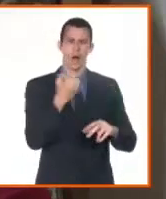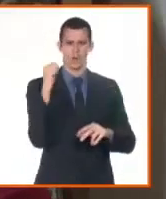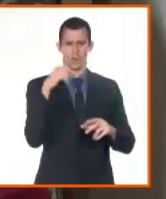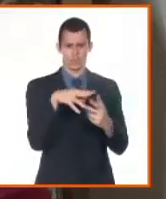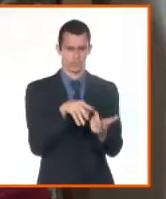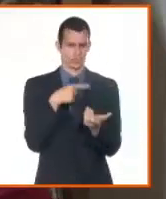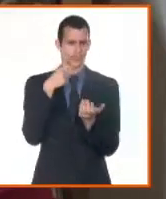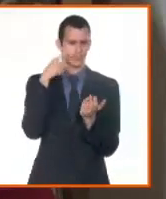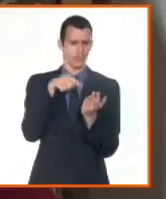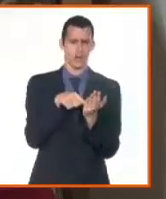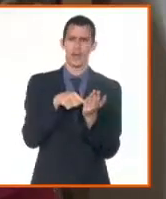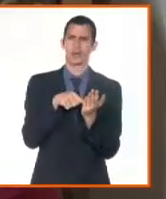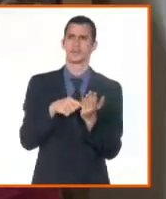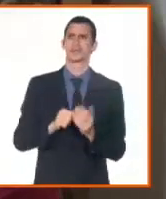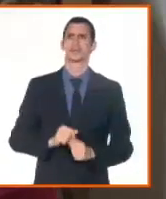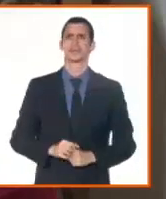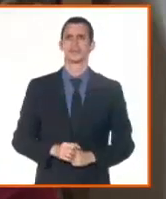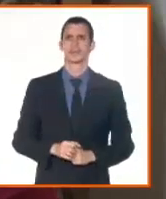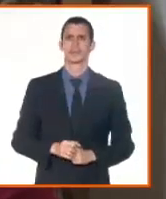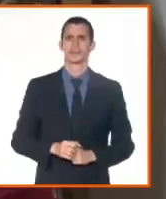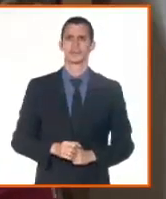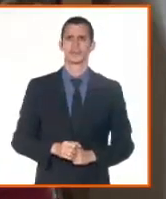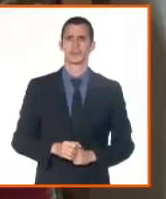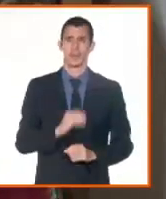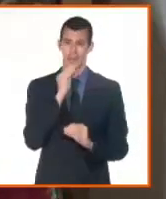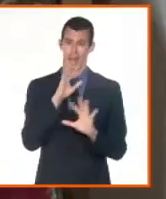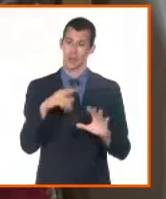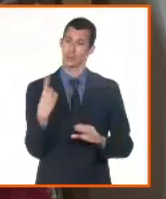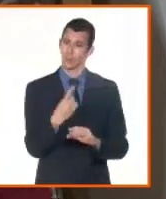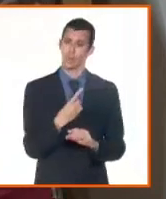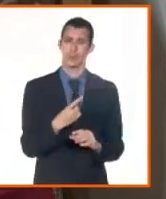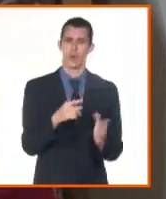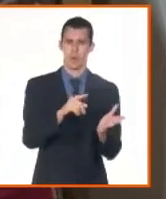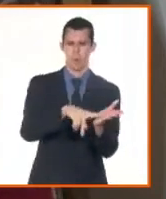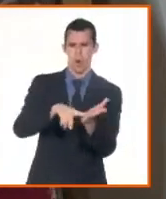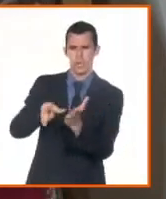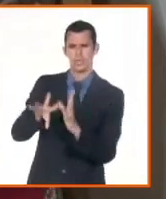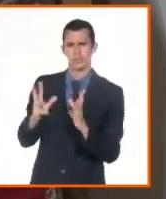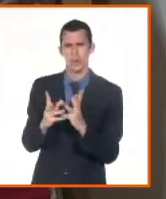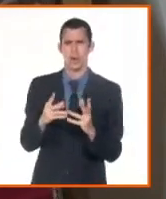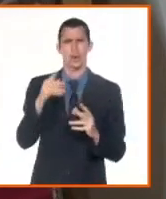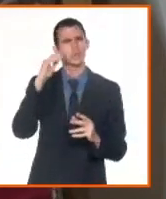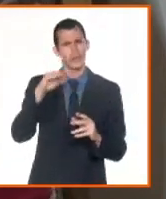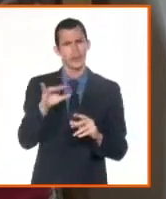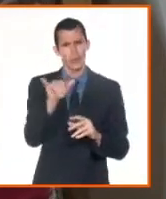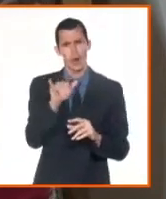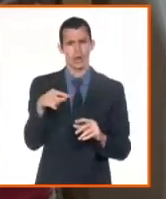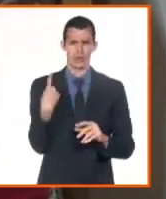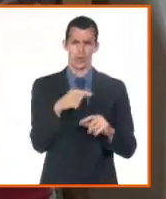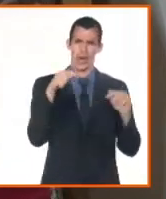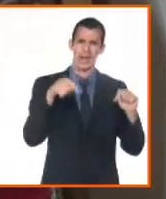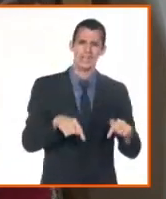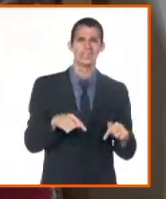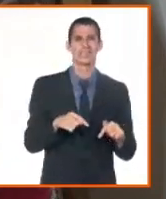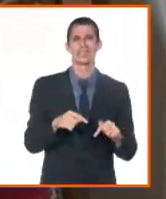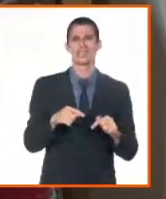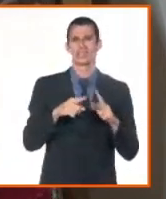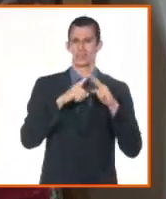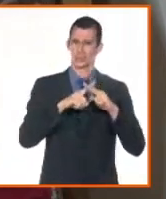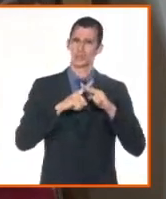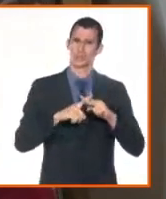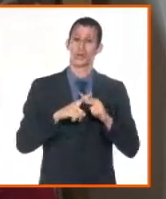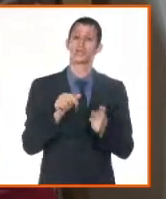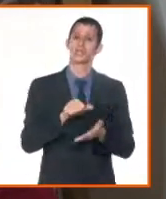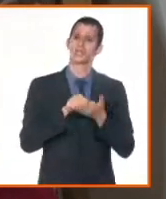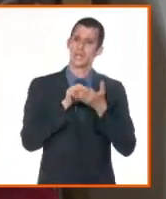de provincia, pero ello no quiere decir que nosotros no estemos preparados para darle solución a todos estos servicios que la población